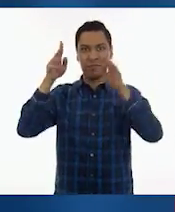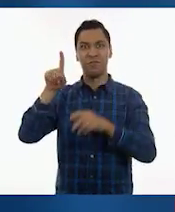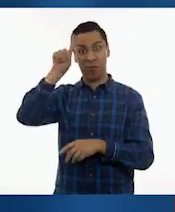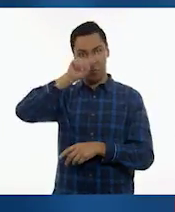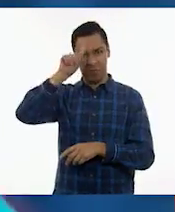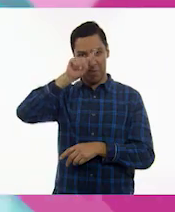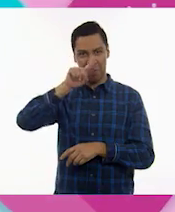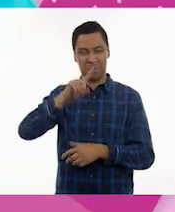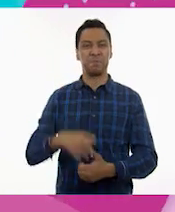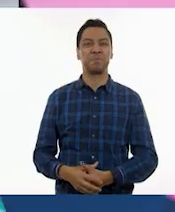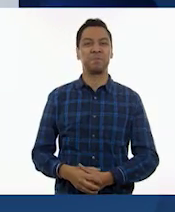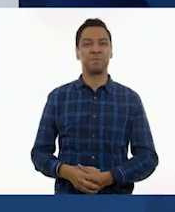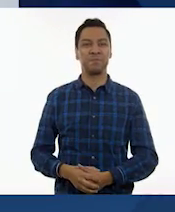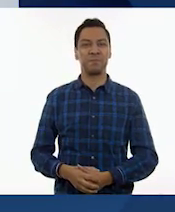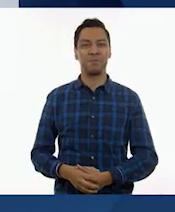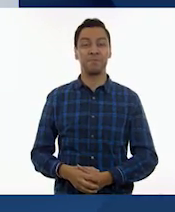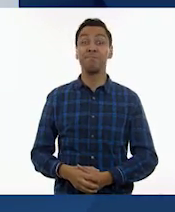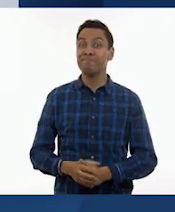vamos.